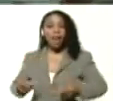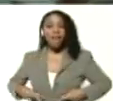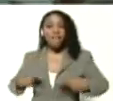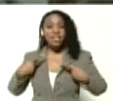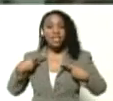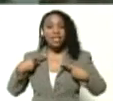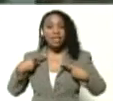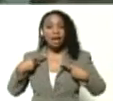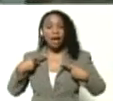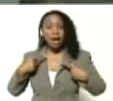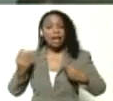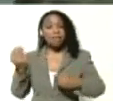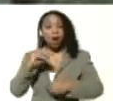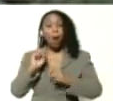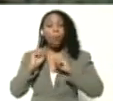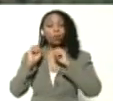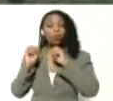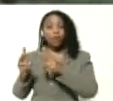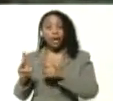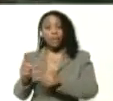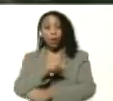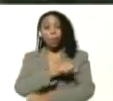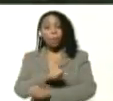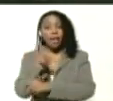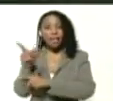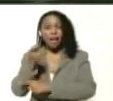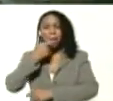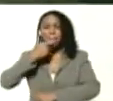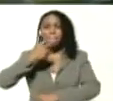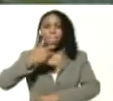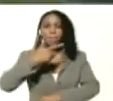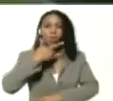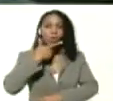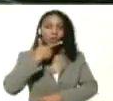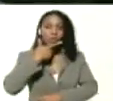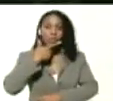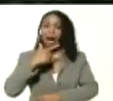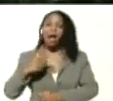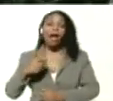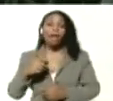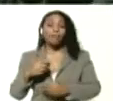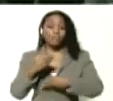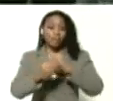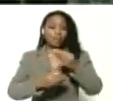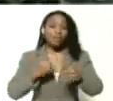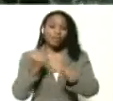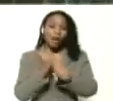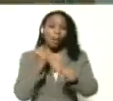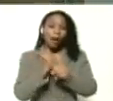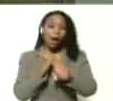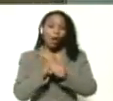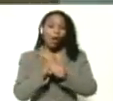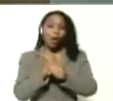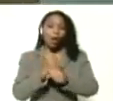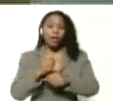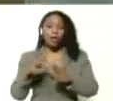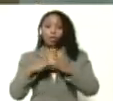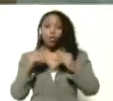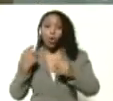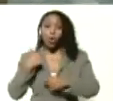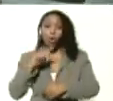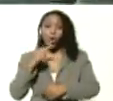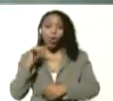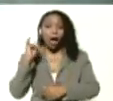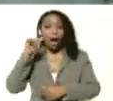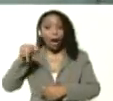además le da la oportunidad de cumplir con esa hermosa y maravillosa vocación que tiene todo aquel, y todo aquella